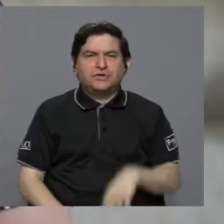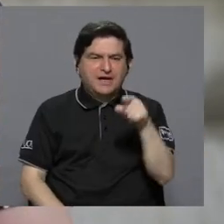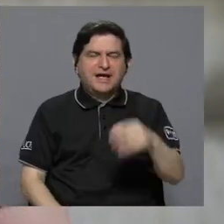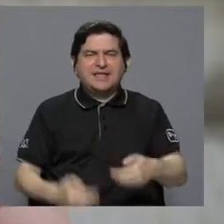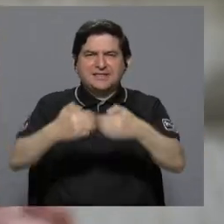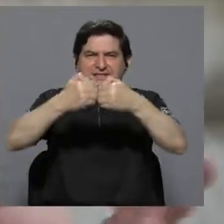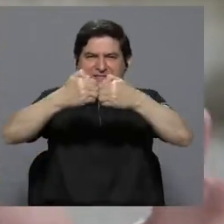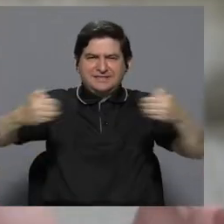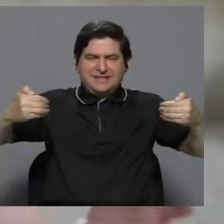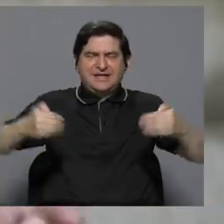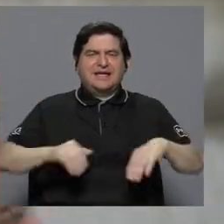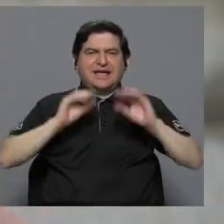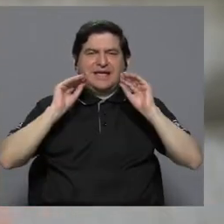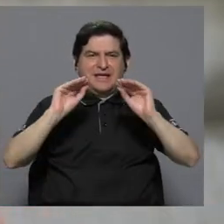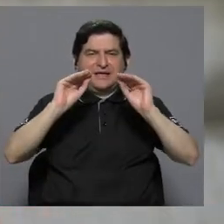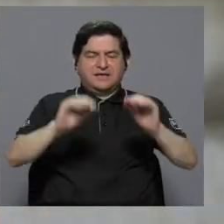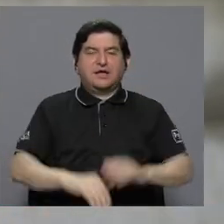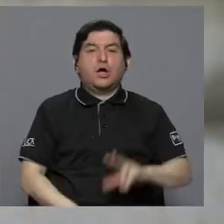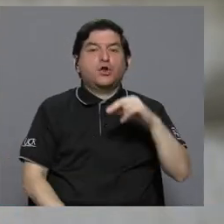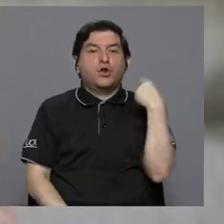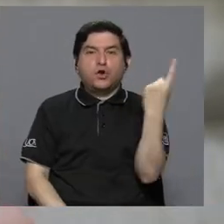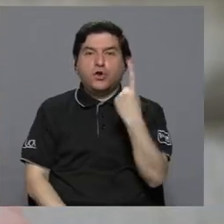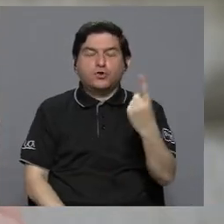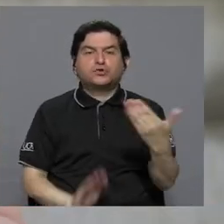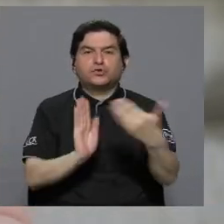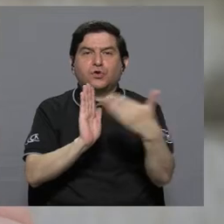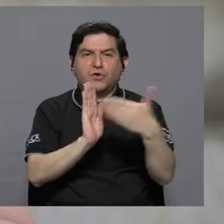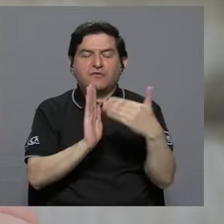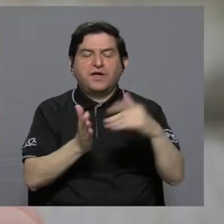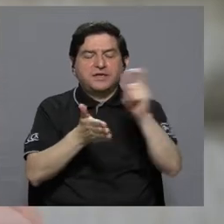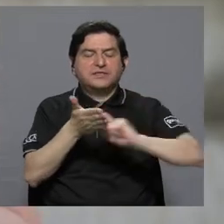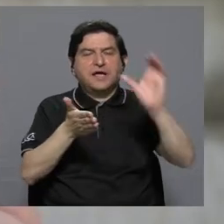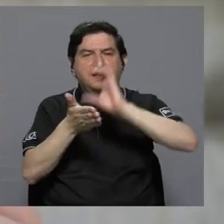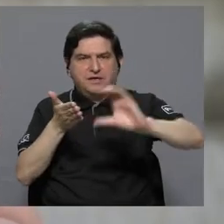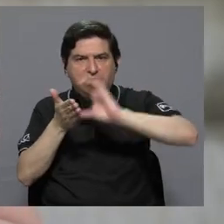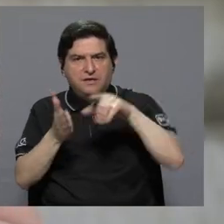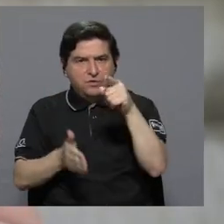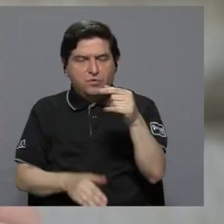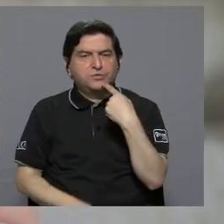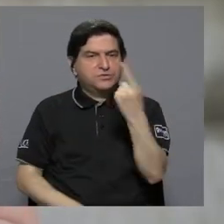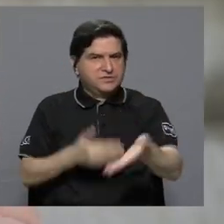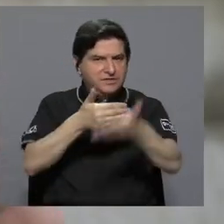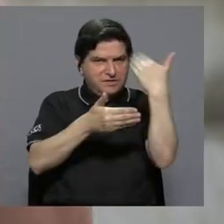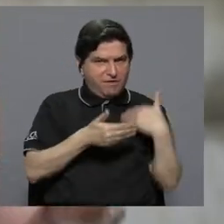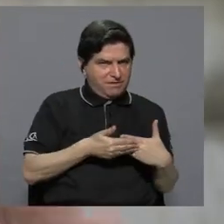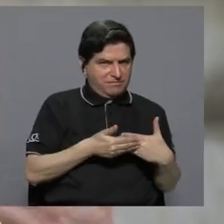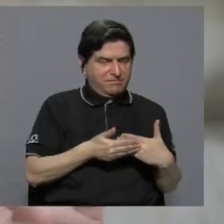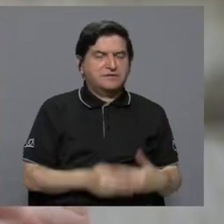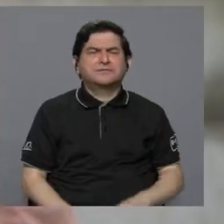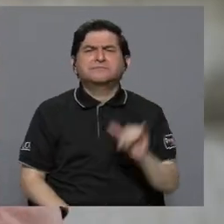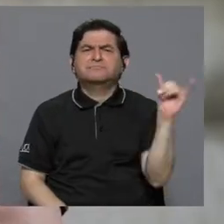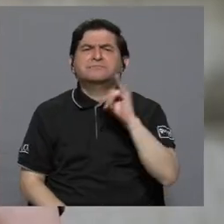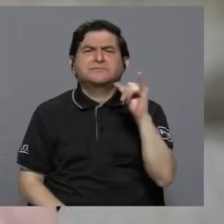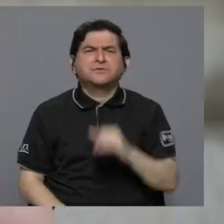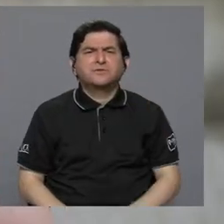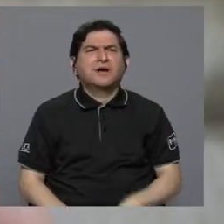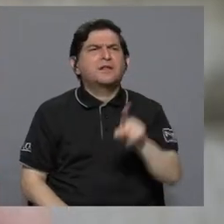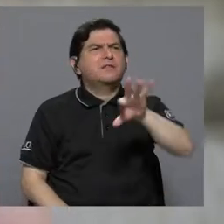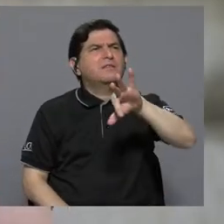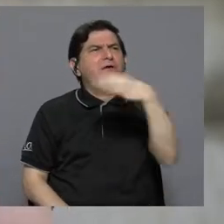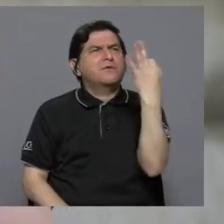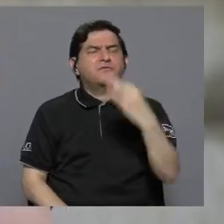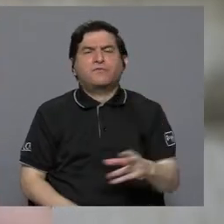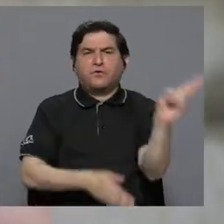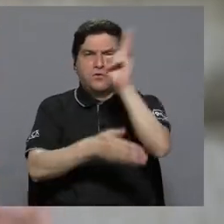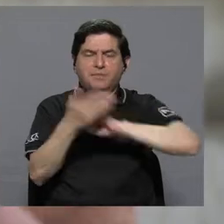educativa. Una brecha que no solamente afecta a primaria y secundaria, como usted bien lo decía al principio, sino también que de alguna manera